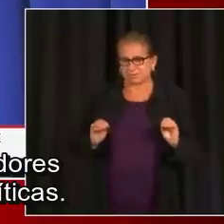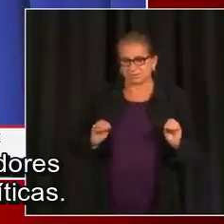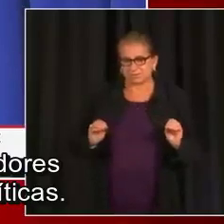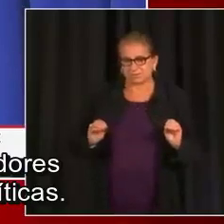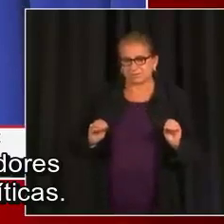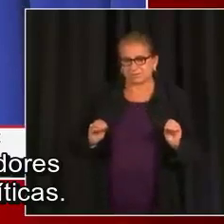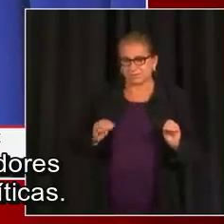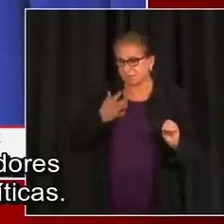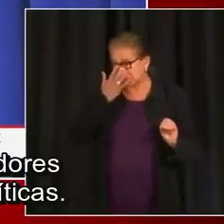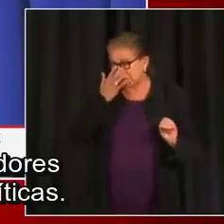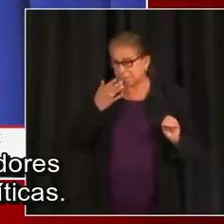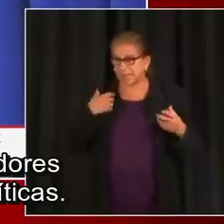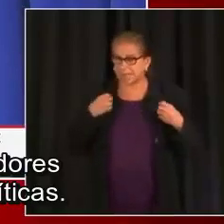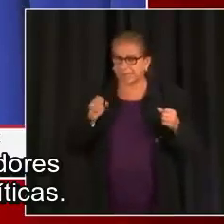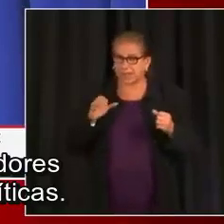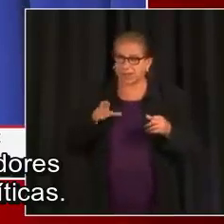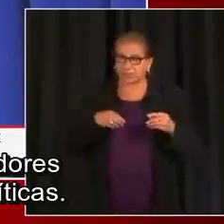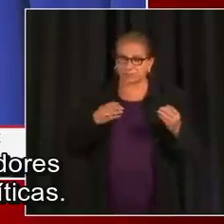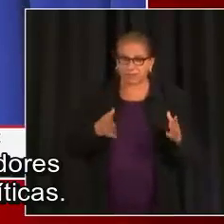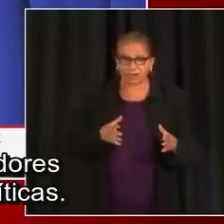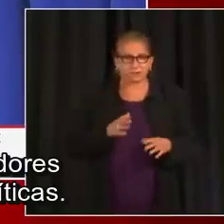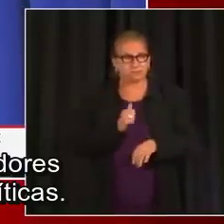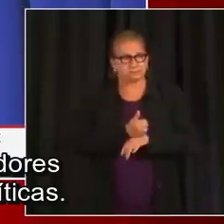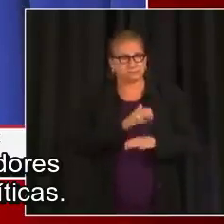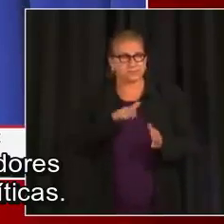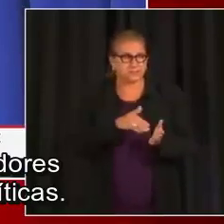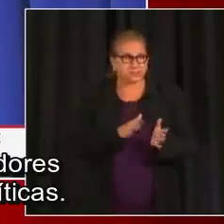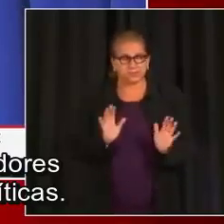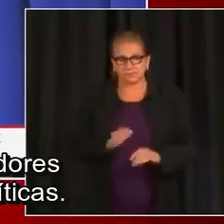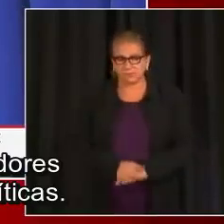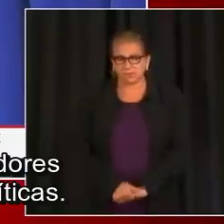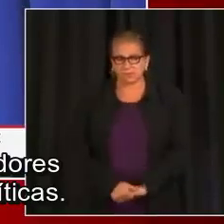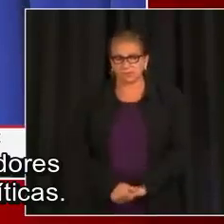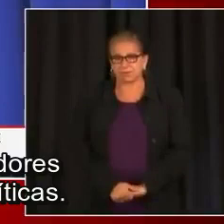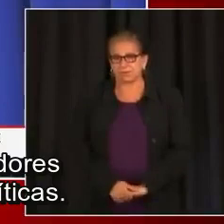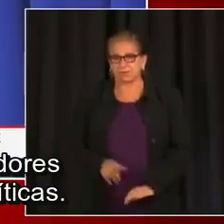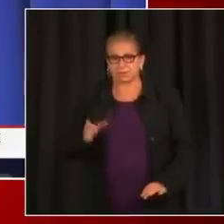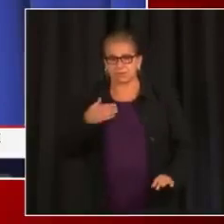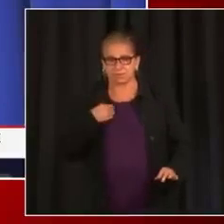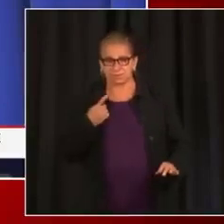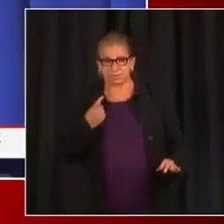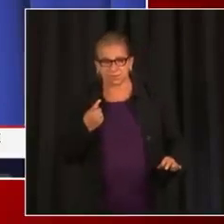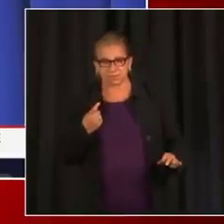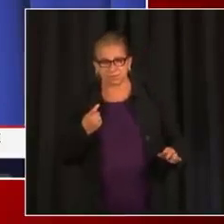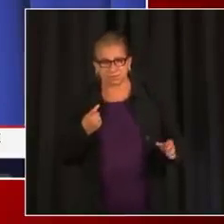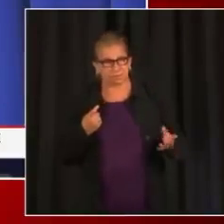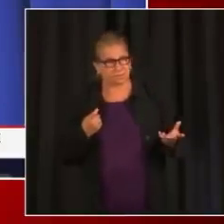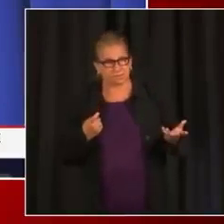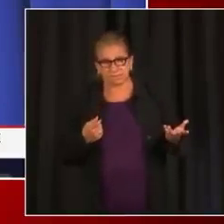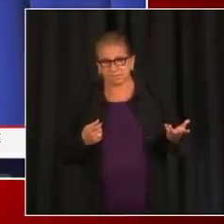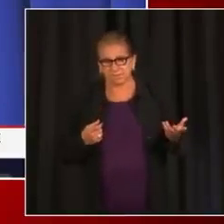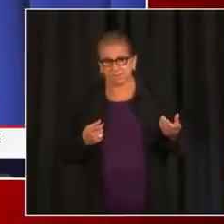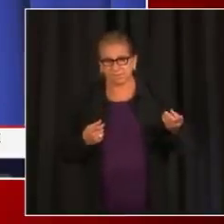No son nuestras clínicas. Son clínicas de proveedores privados y tienen sus propias políticas. Una última pregunta.